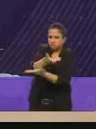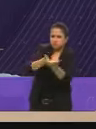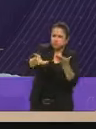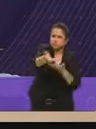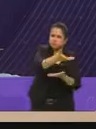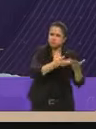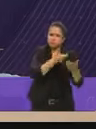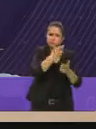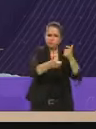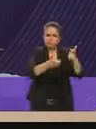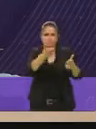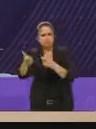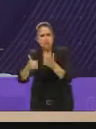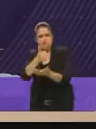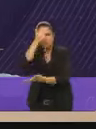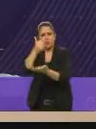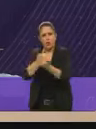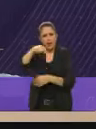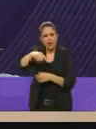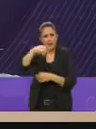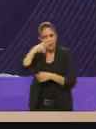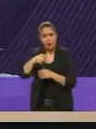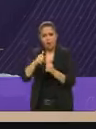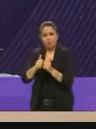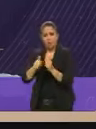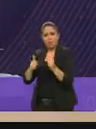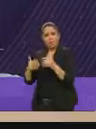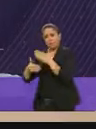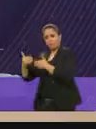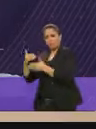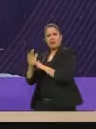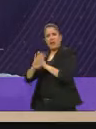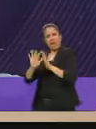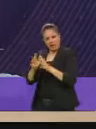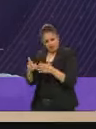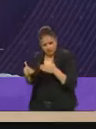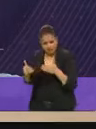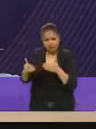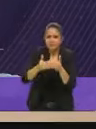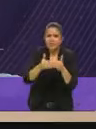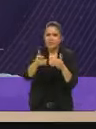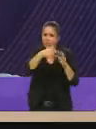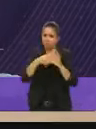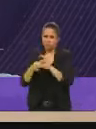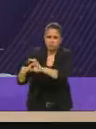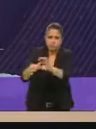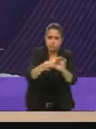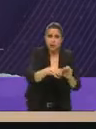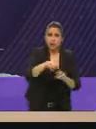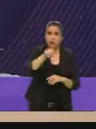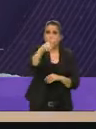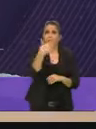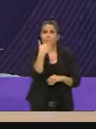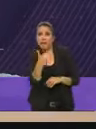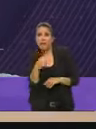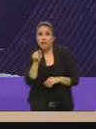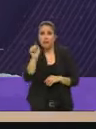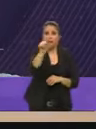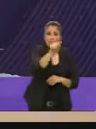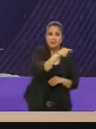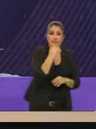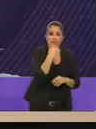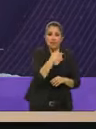una ciudad en la que nadie se quede atrás que si te va bien a ti se